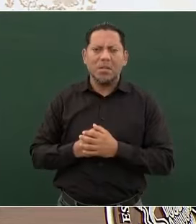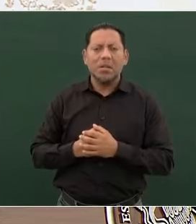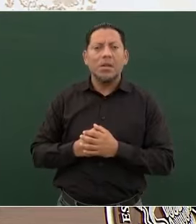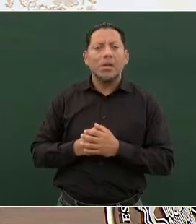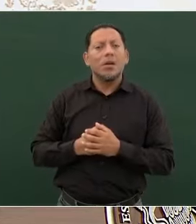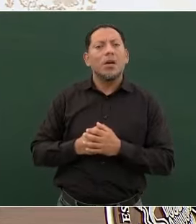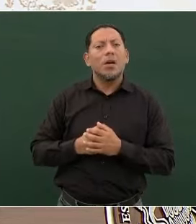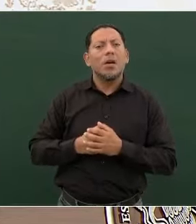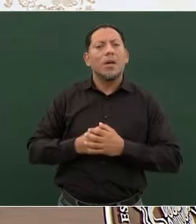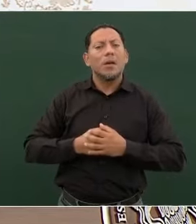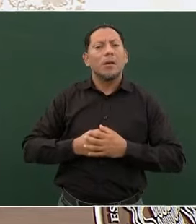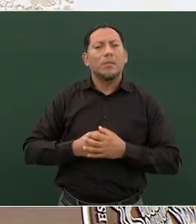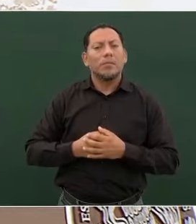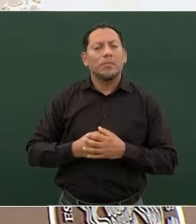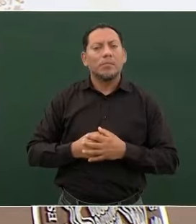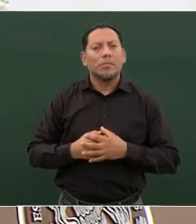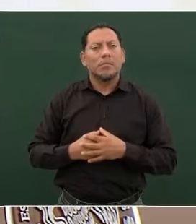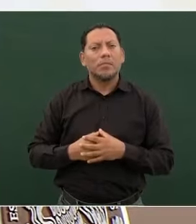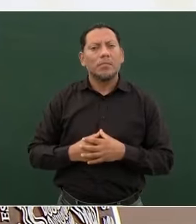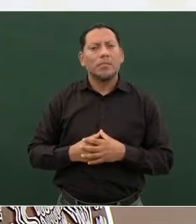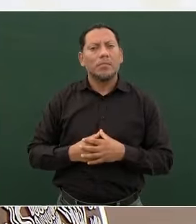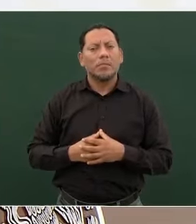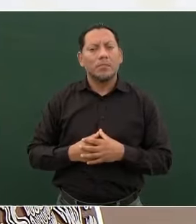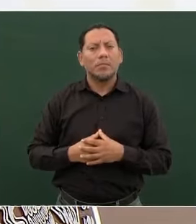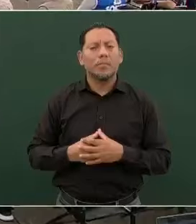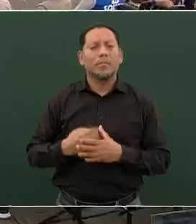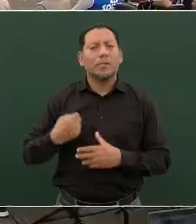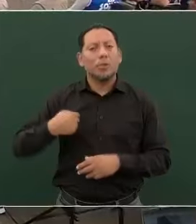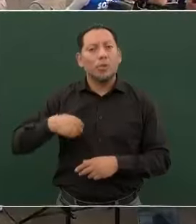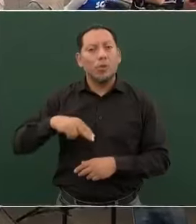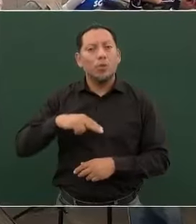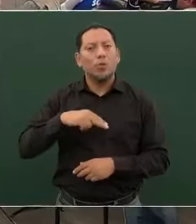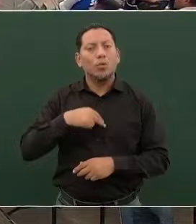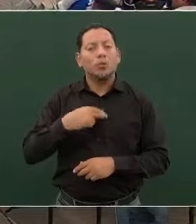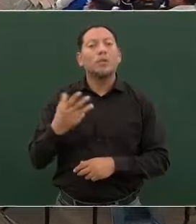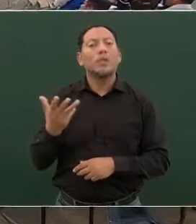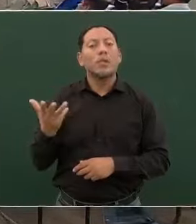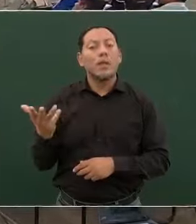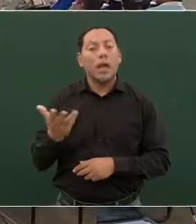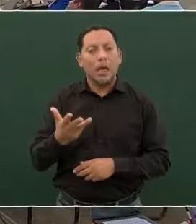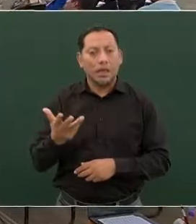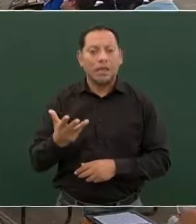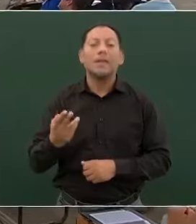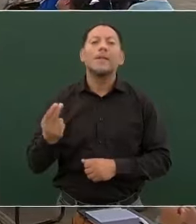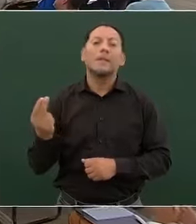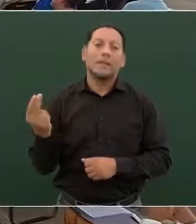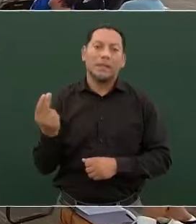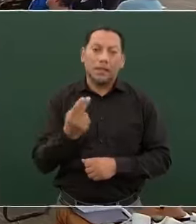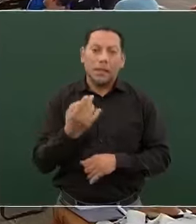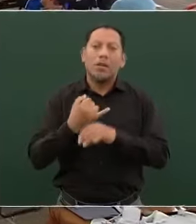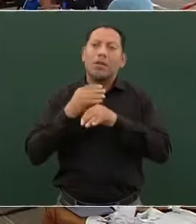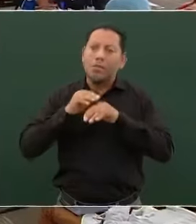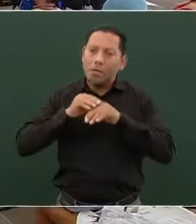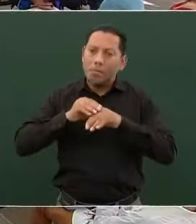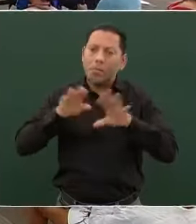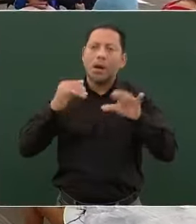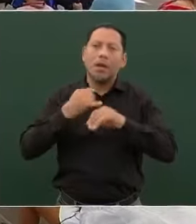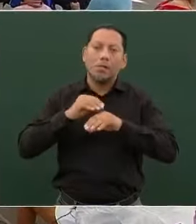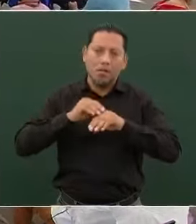tenemos que procurar es que se informe